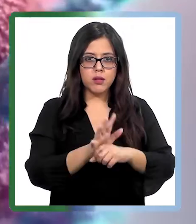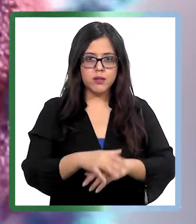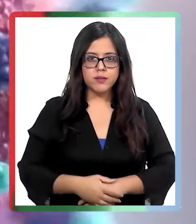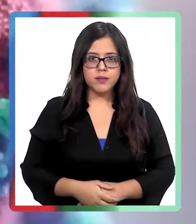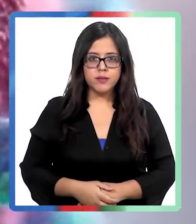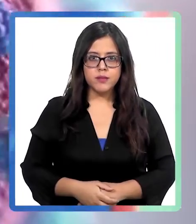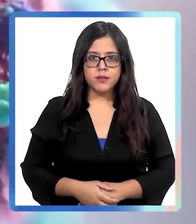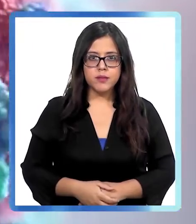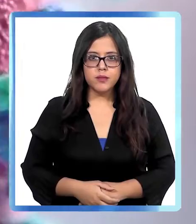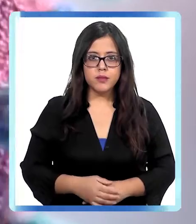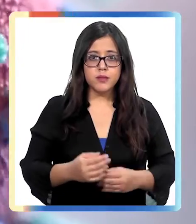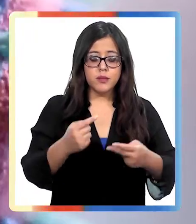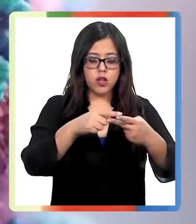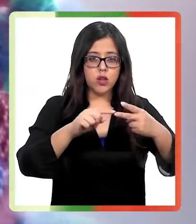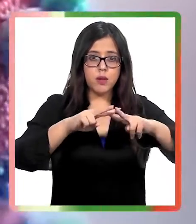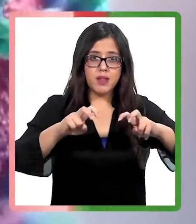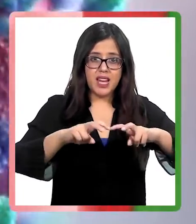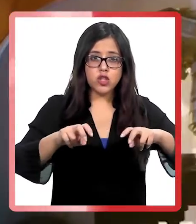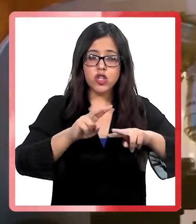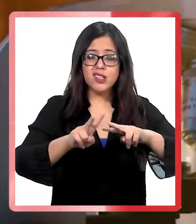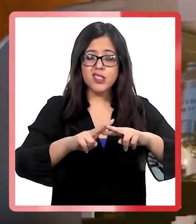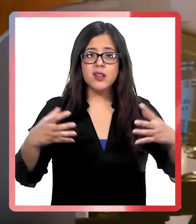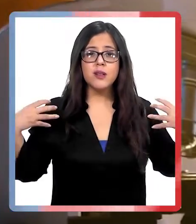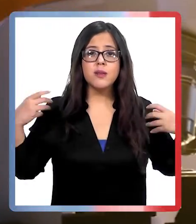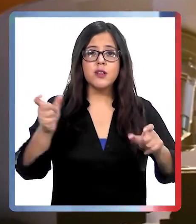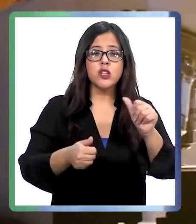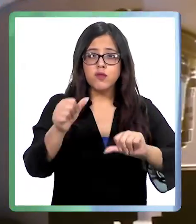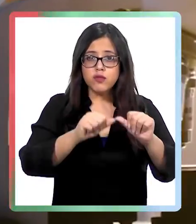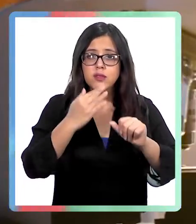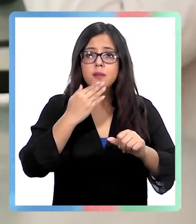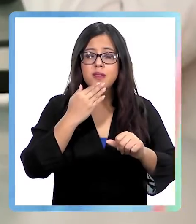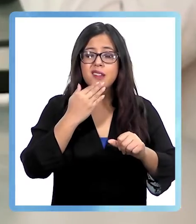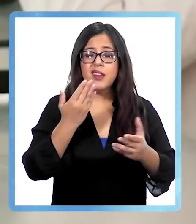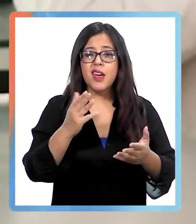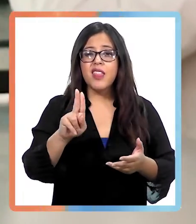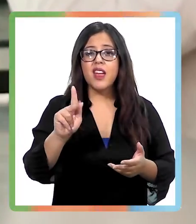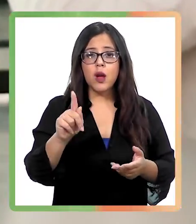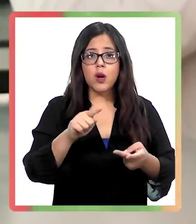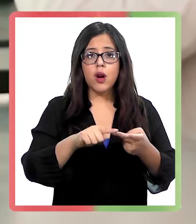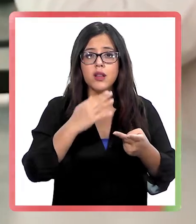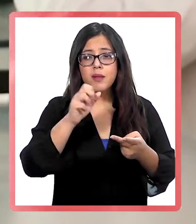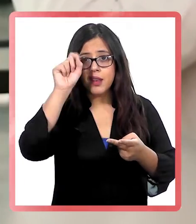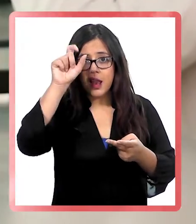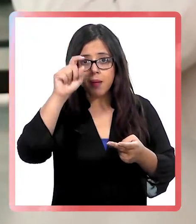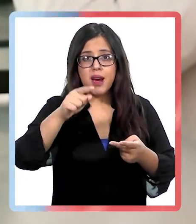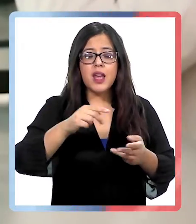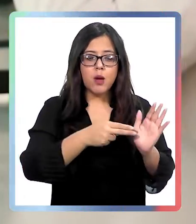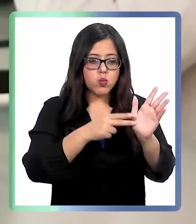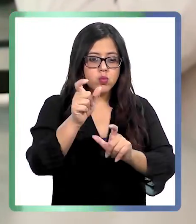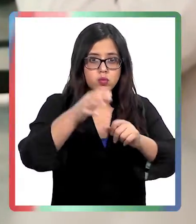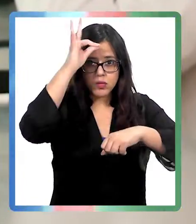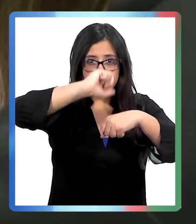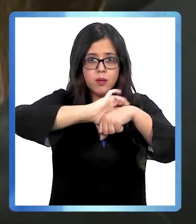virus. Dos investigaciones realizadas por científicos de Alemania y Reino Unido muestran que las personas contagiadas